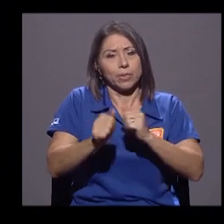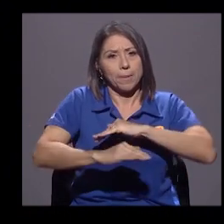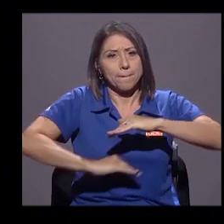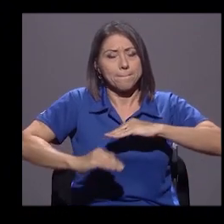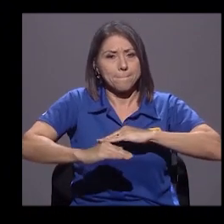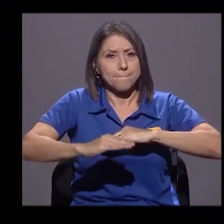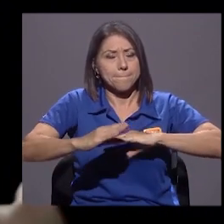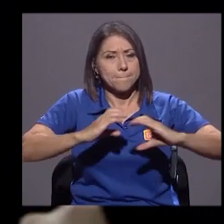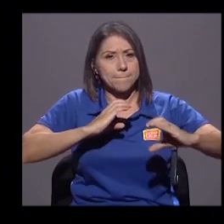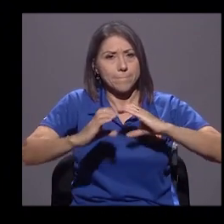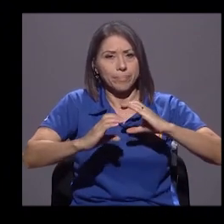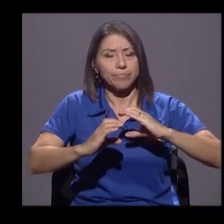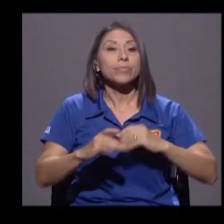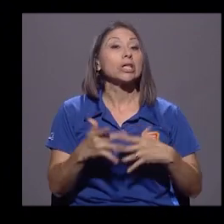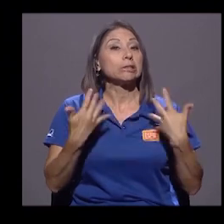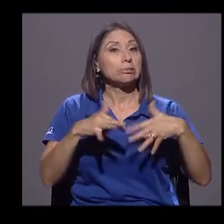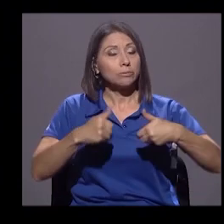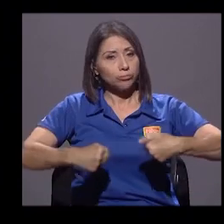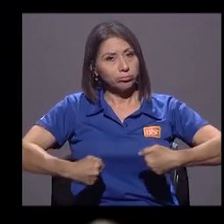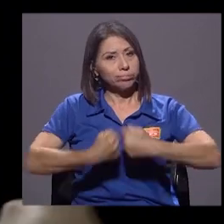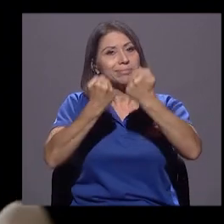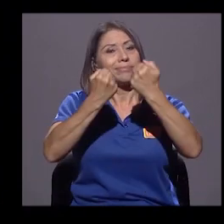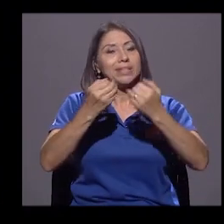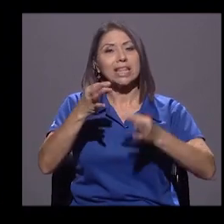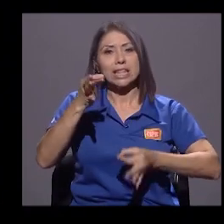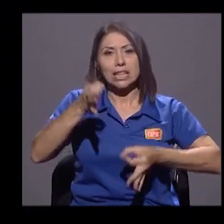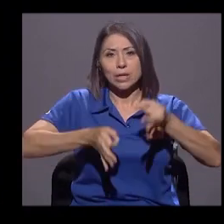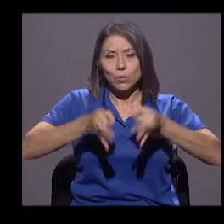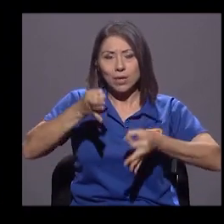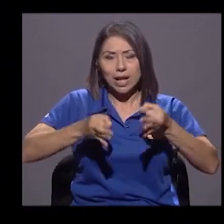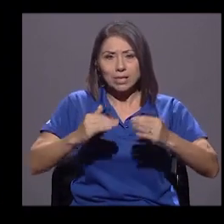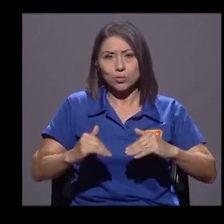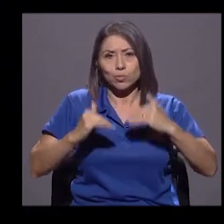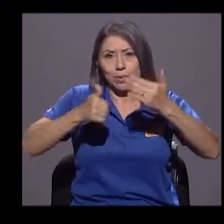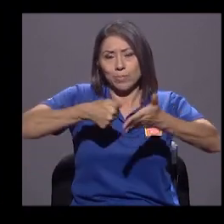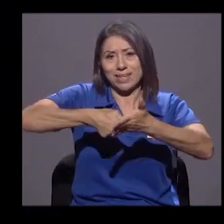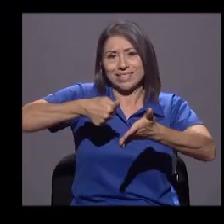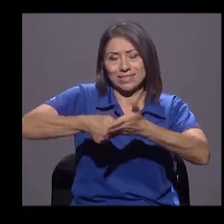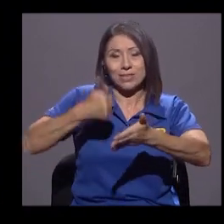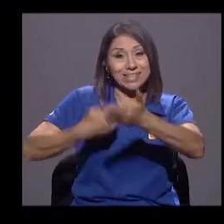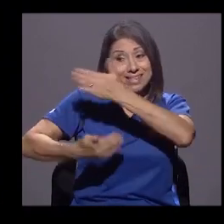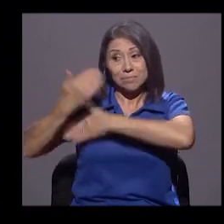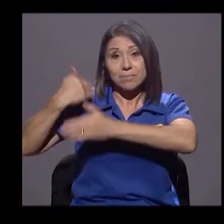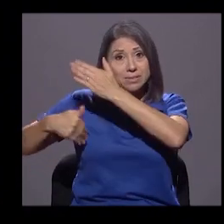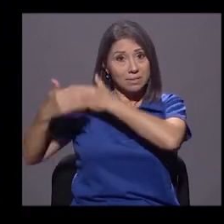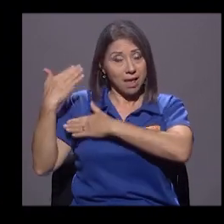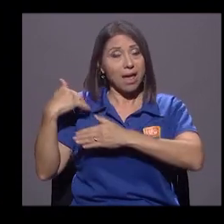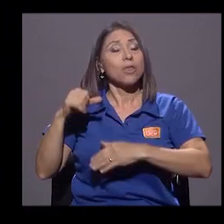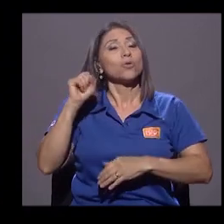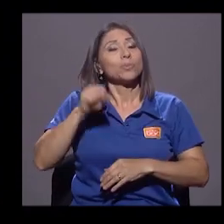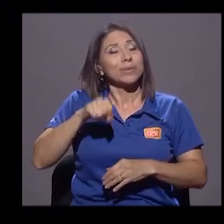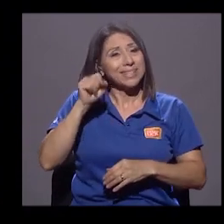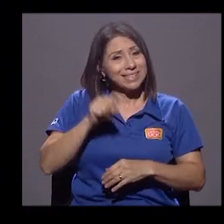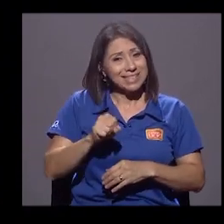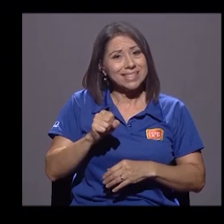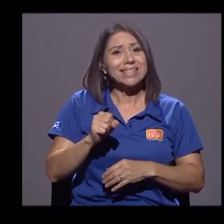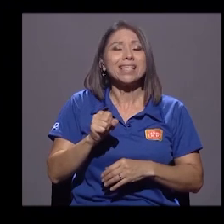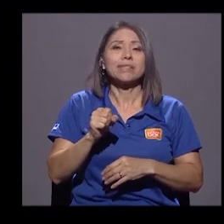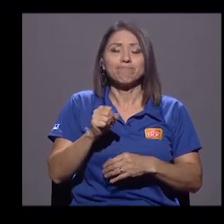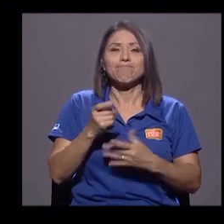desafío. El Tribunal Supremo de Elecciones efectivamente ha sido blanco en el pasado de estrategias de